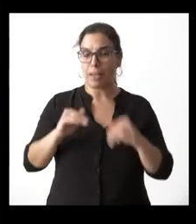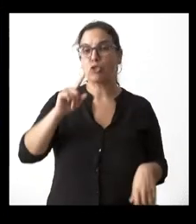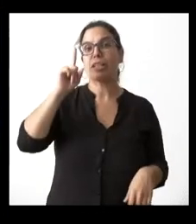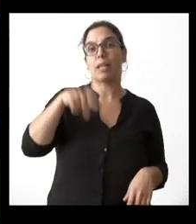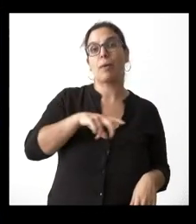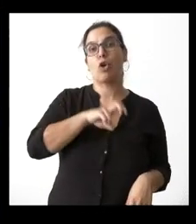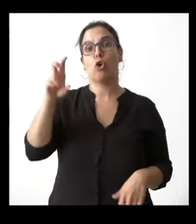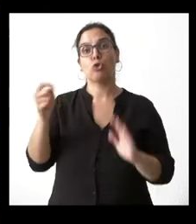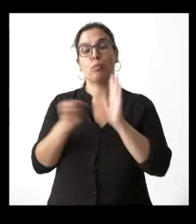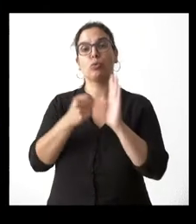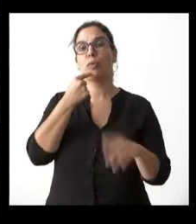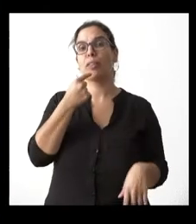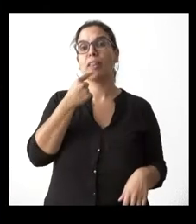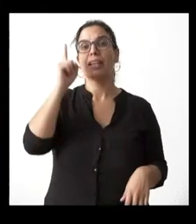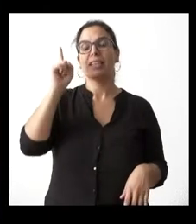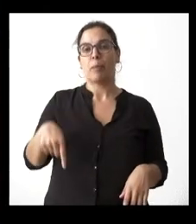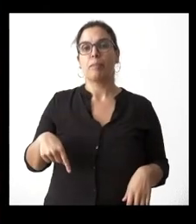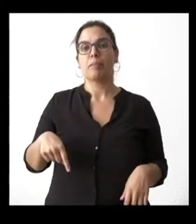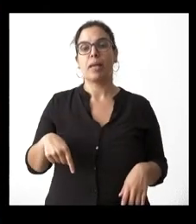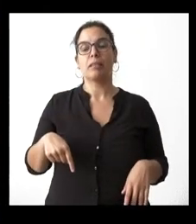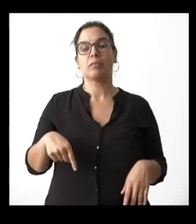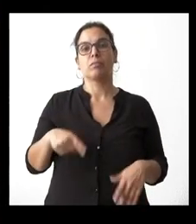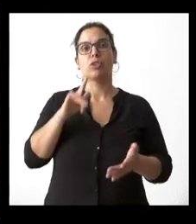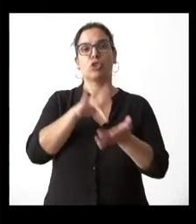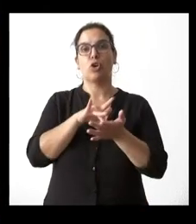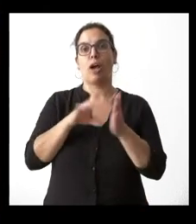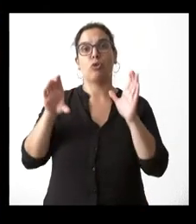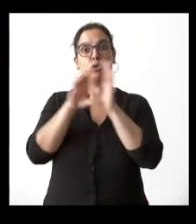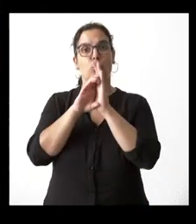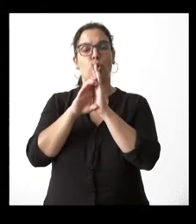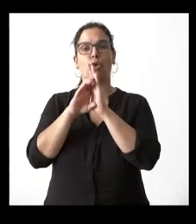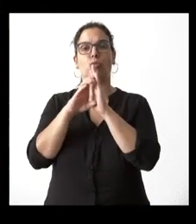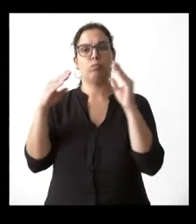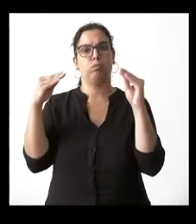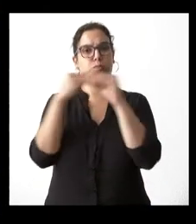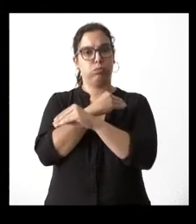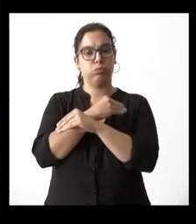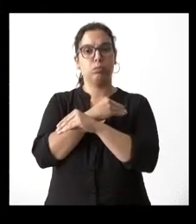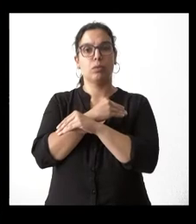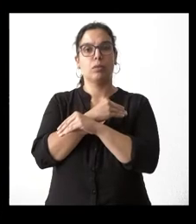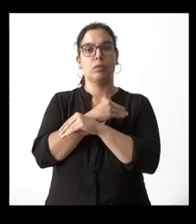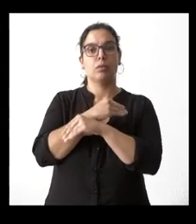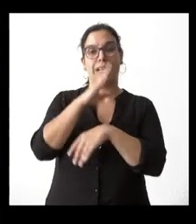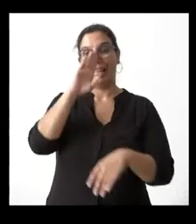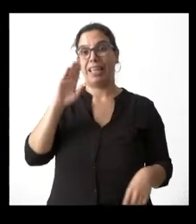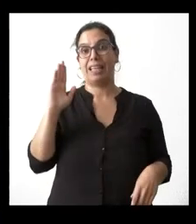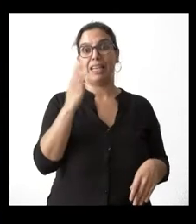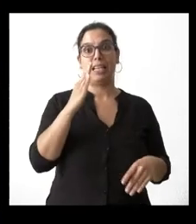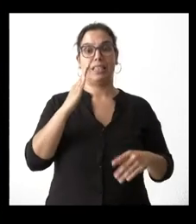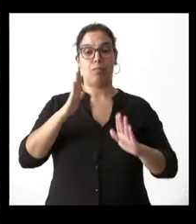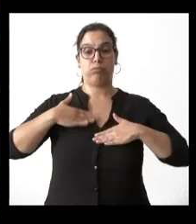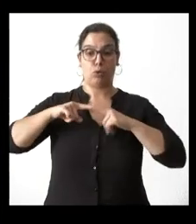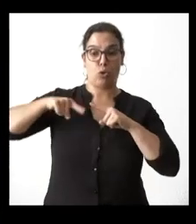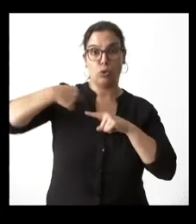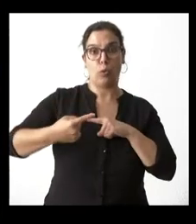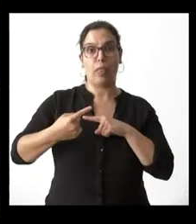de los puntos que también se señala que se ha incurrido en una inconstitucionalidad inmediata e indirecta de manera sobrevenida y